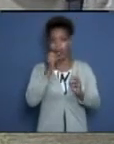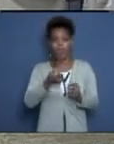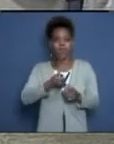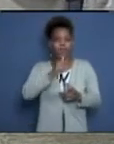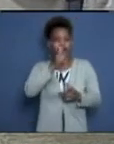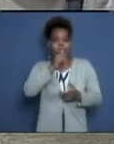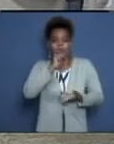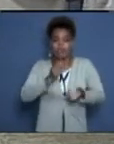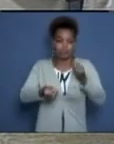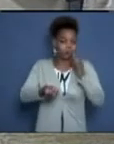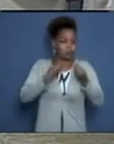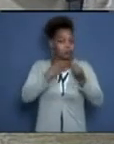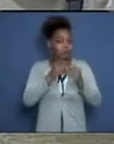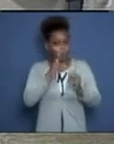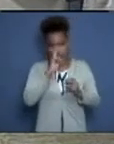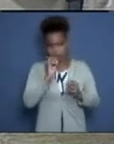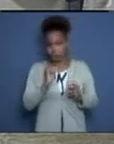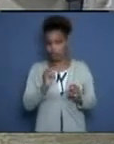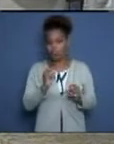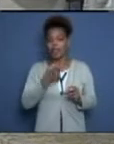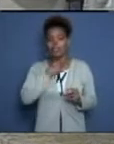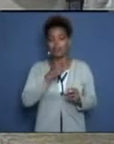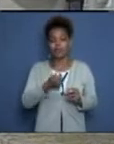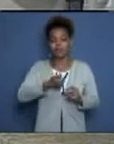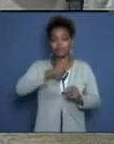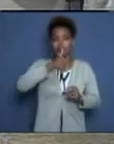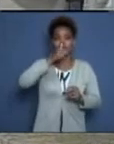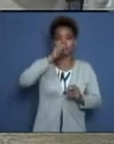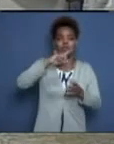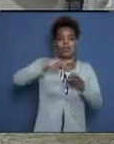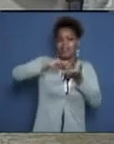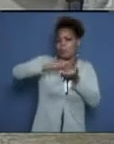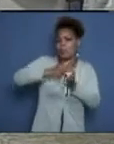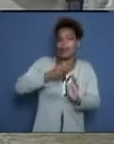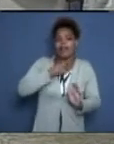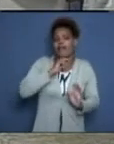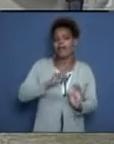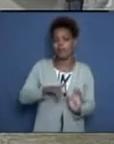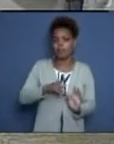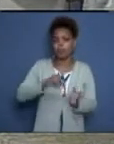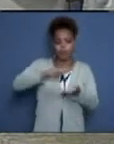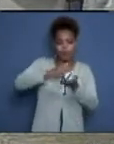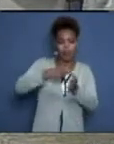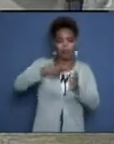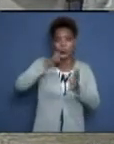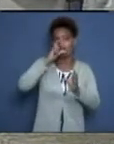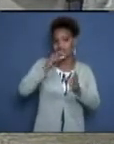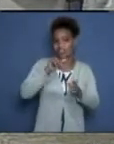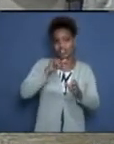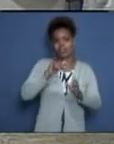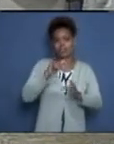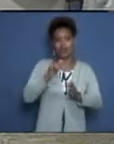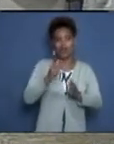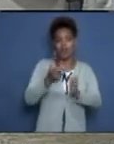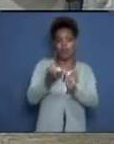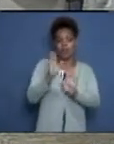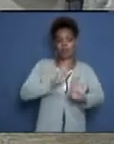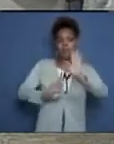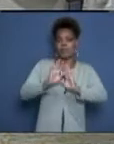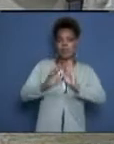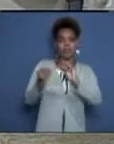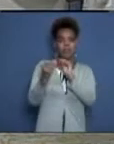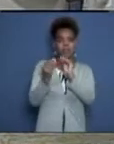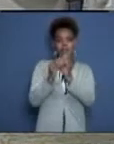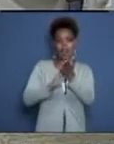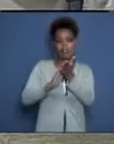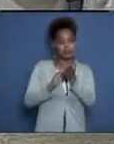vaya a haber una falsa creencia de que porque tomar este tipo de, es decir, utilizar este tipo de plan, no te vas a enfermar, al